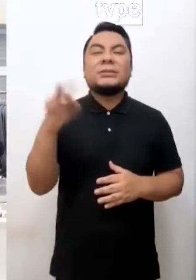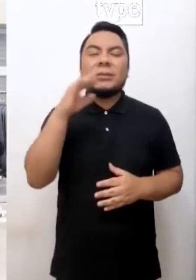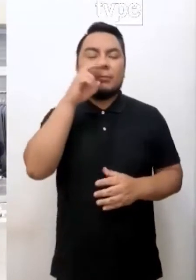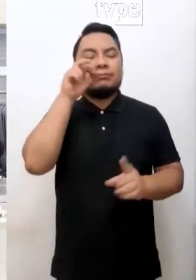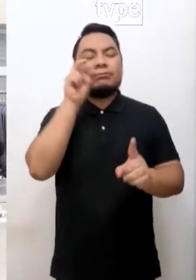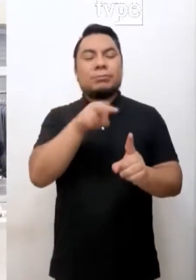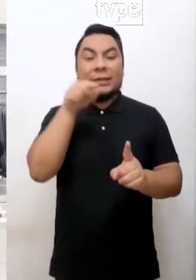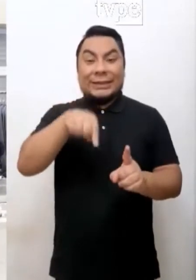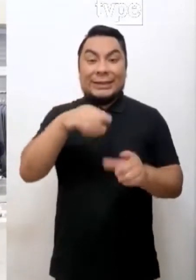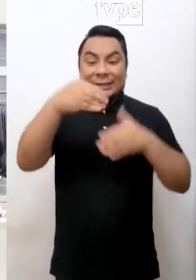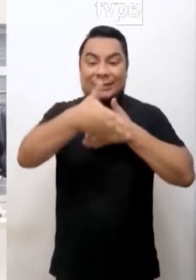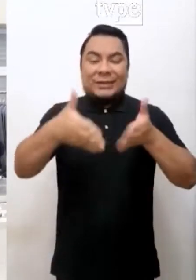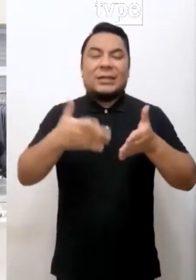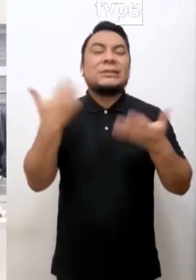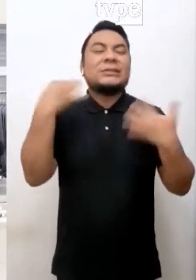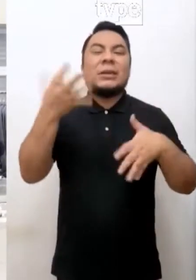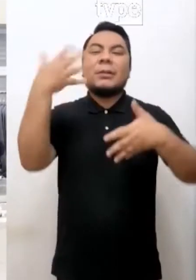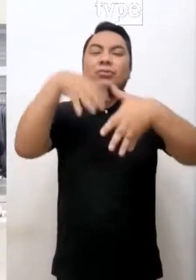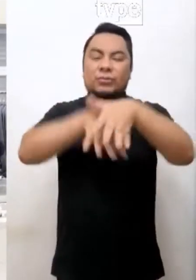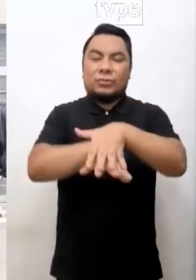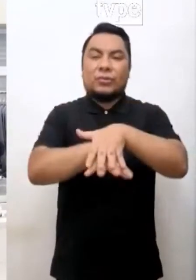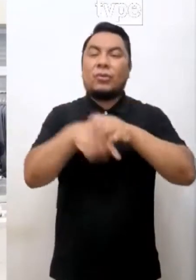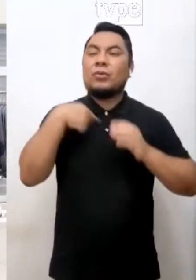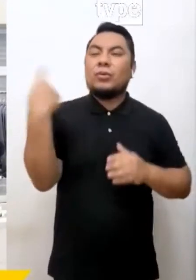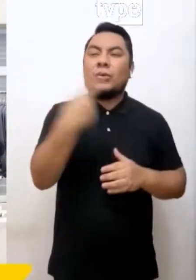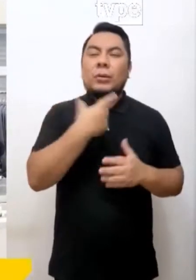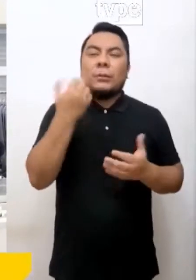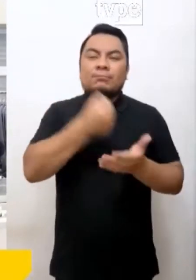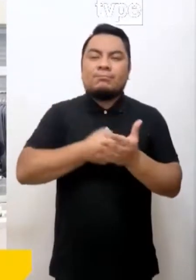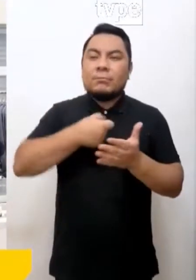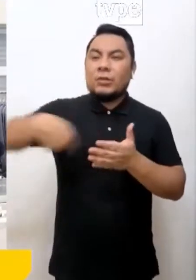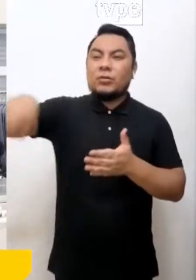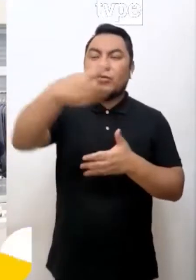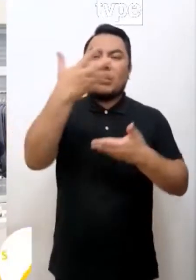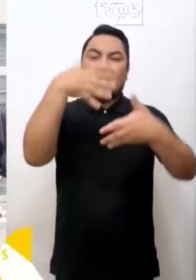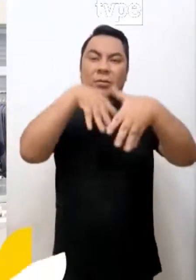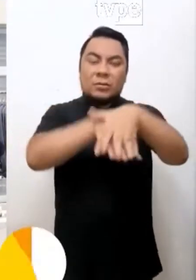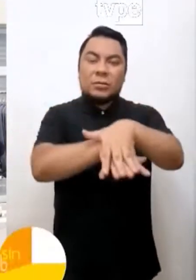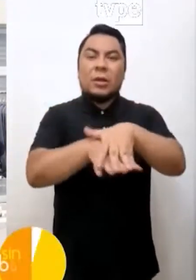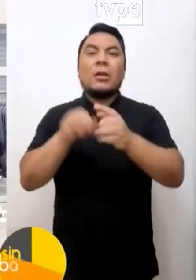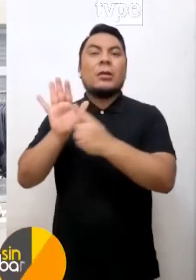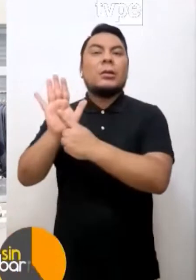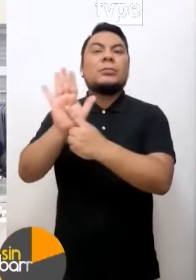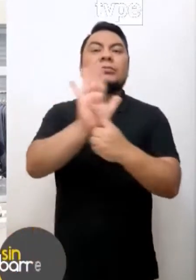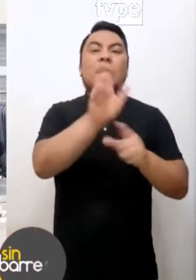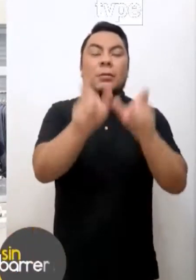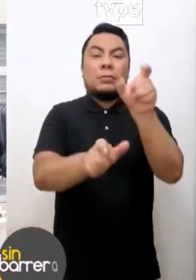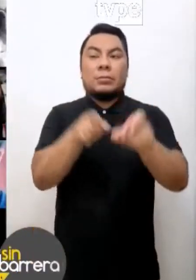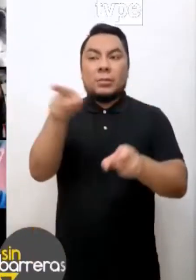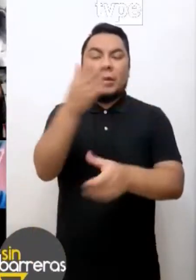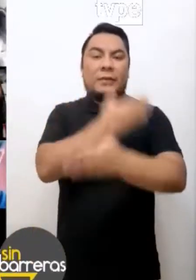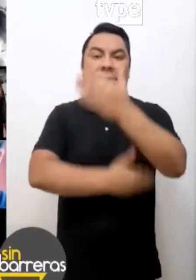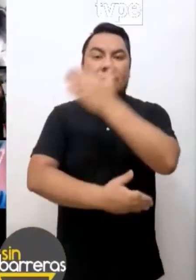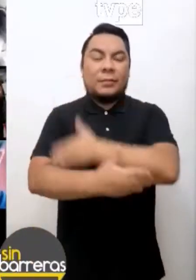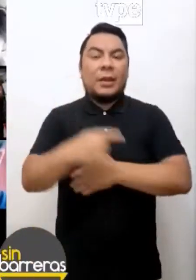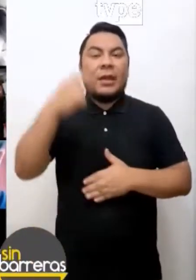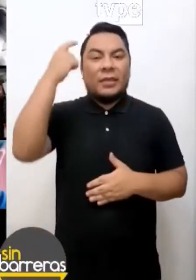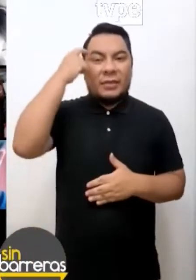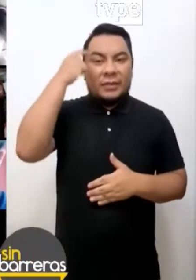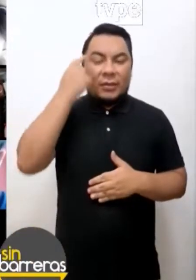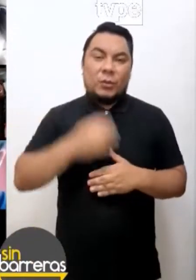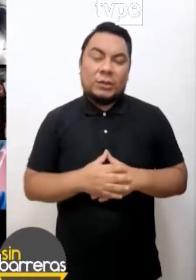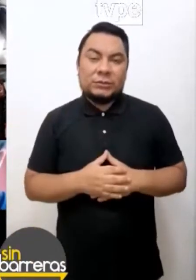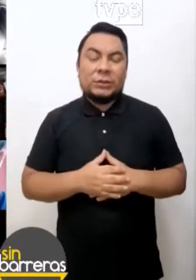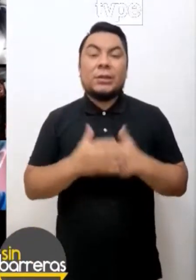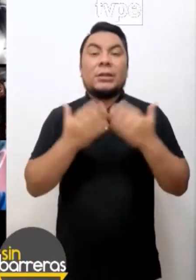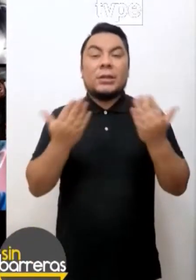Siempre la visión de retos es la inclusión, ¿no? Nosotros tratamos de ver la inclusión y la visibilización de las personas con discapacidad